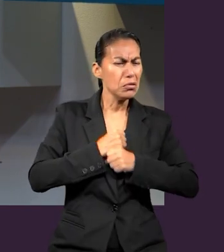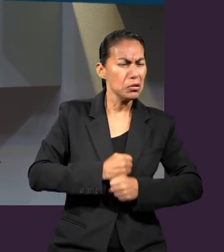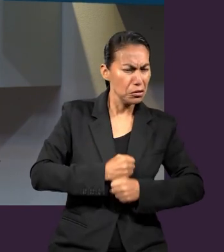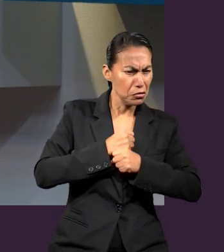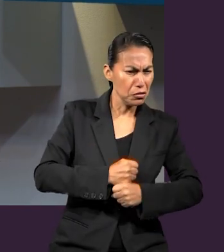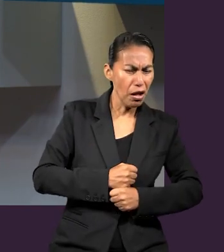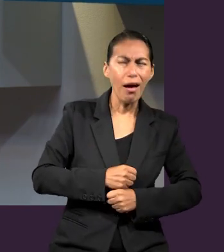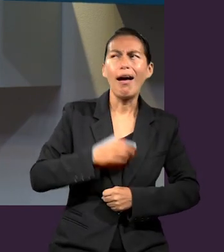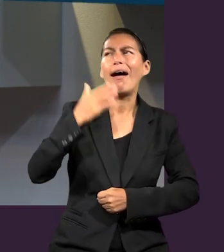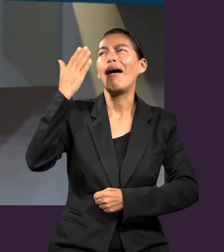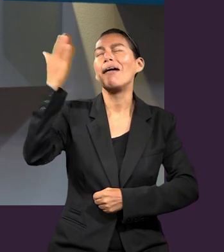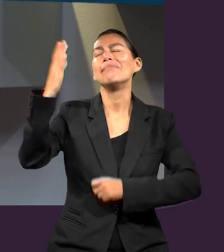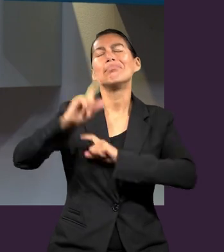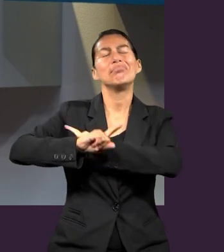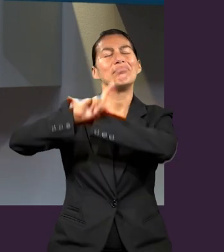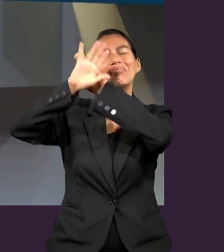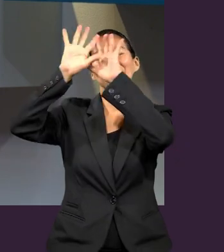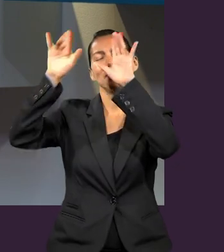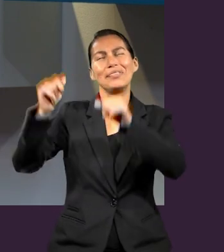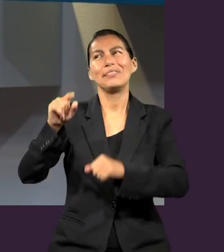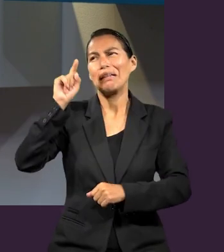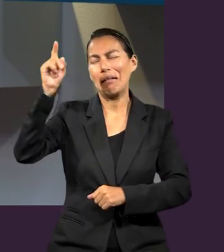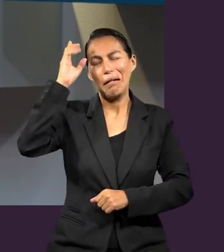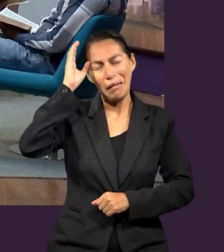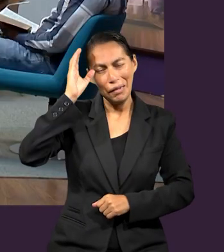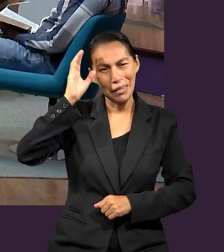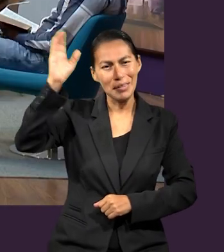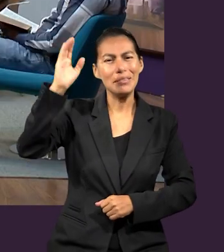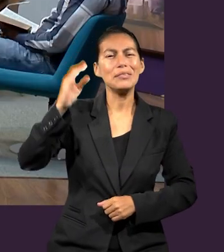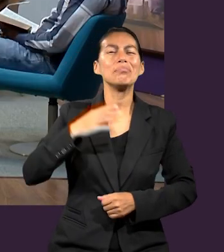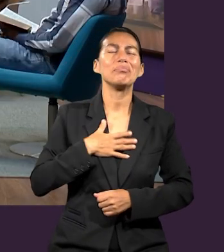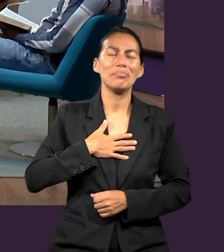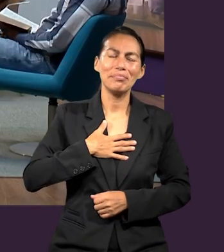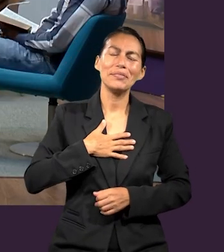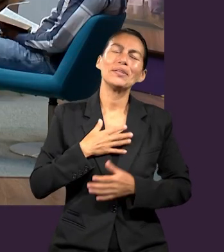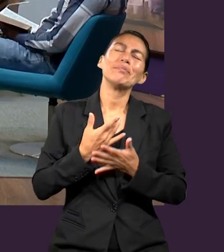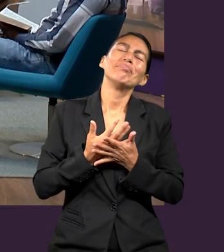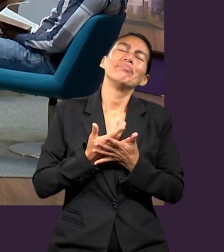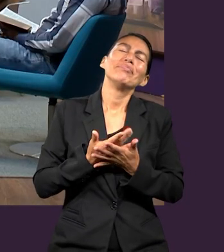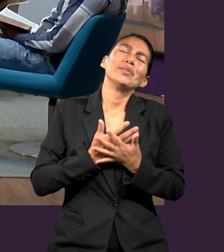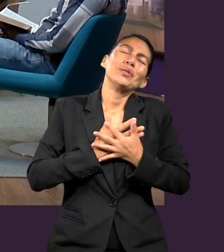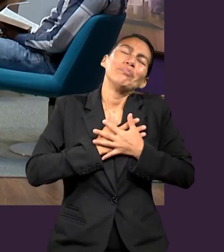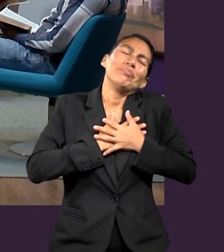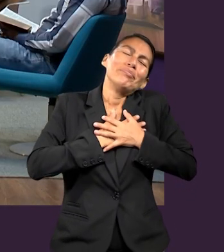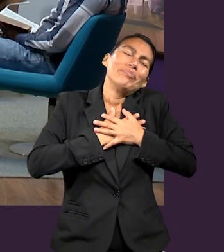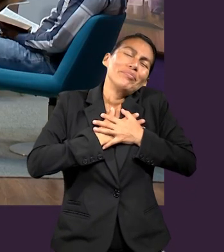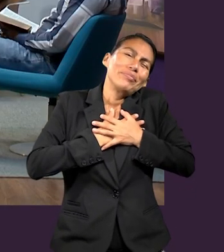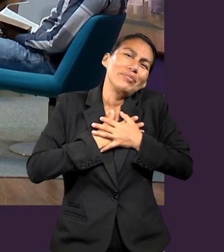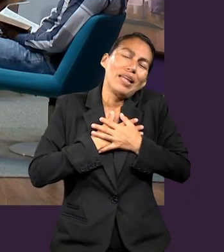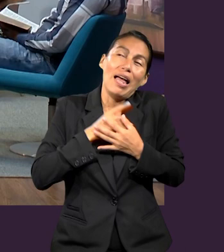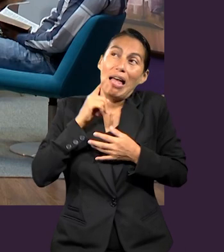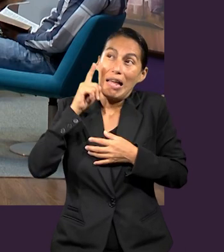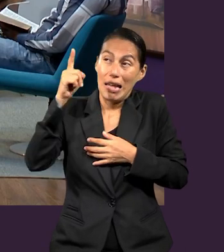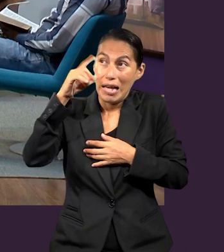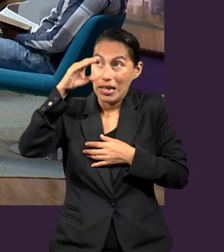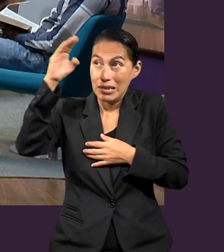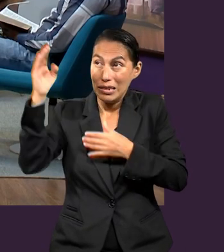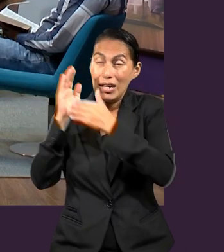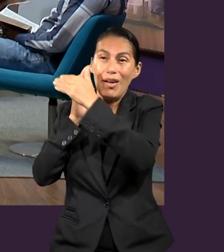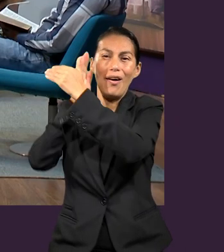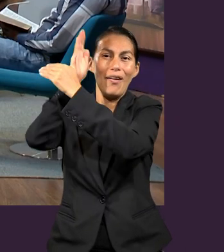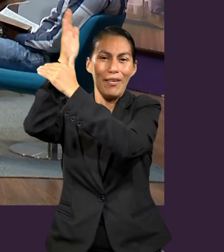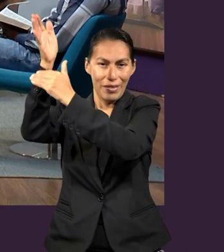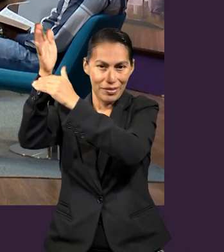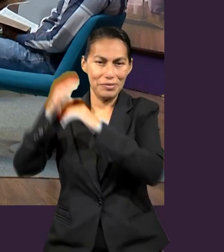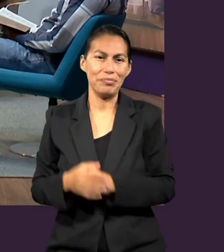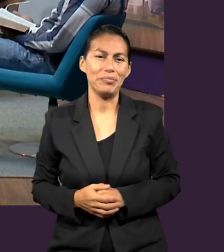sufriendo es por gloria, es por Cristo, es porque espero y anhelo llegar a